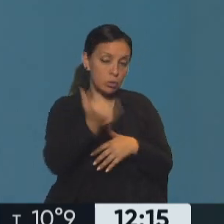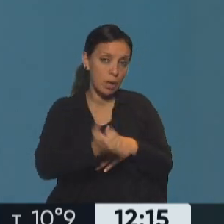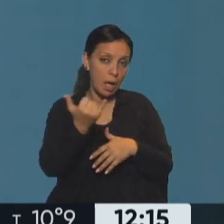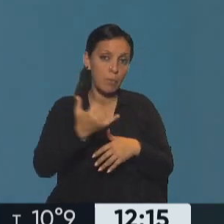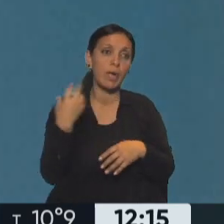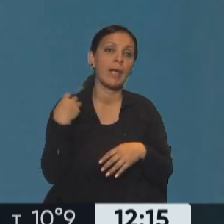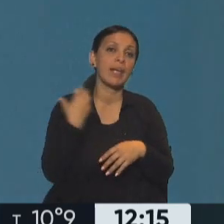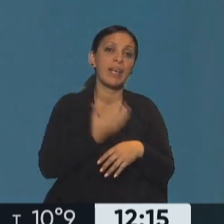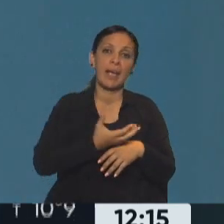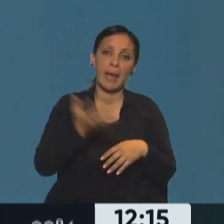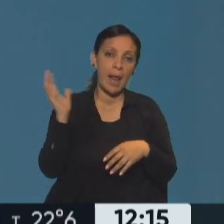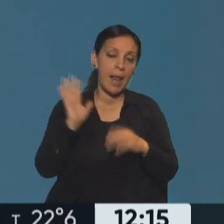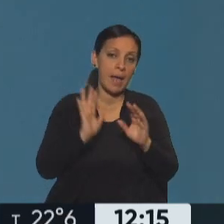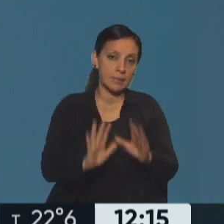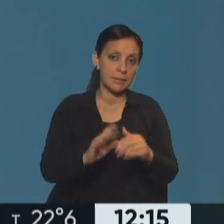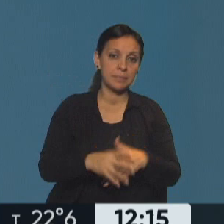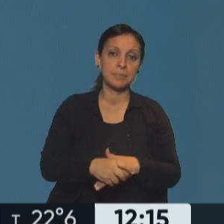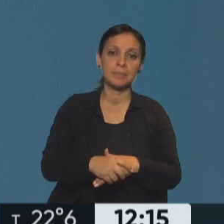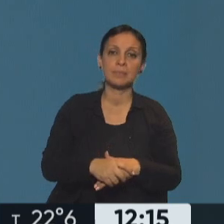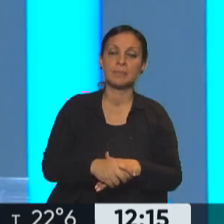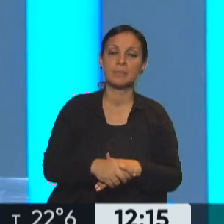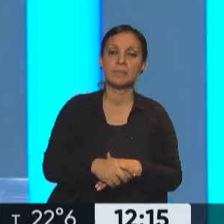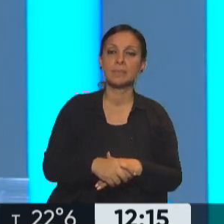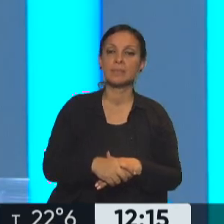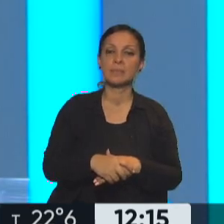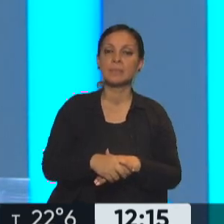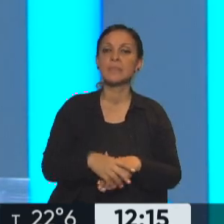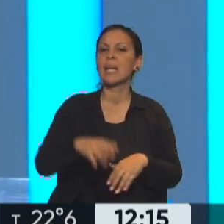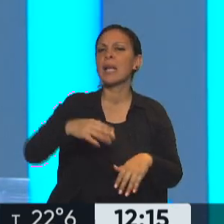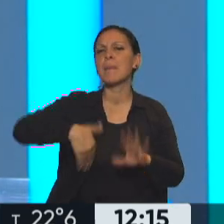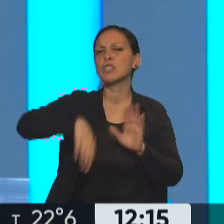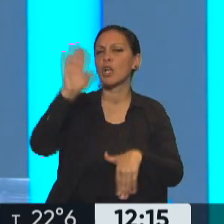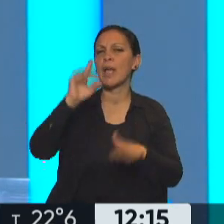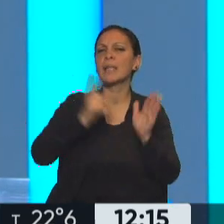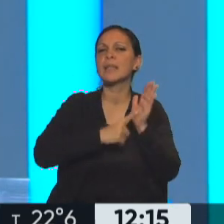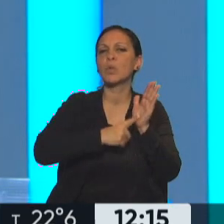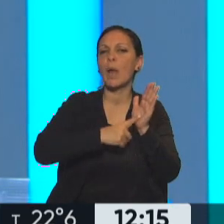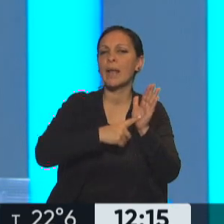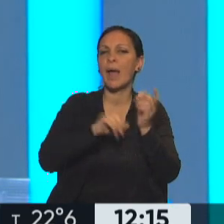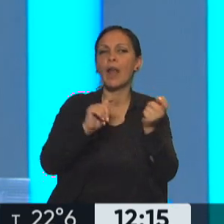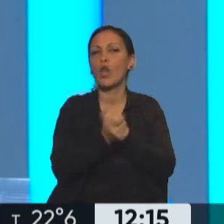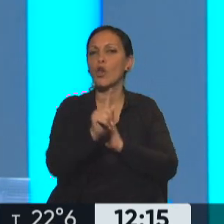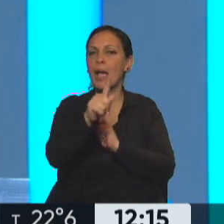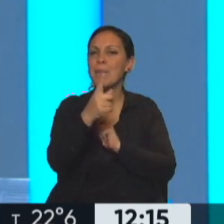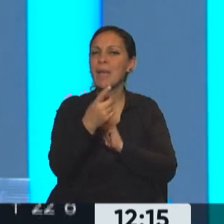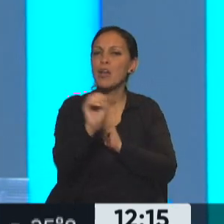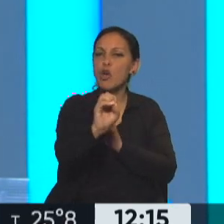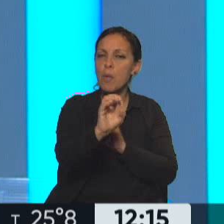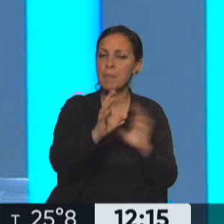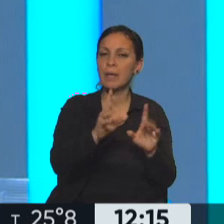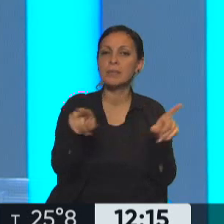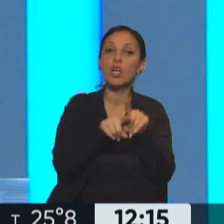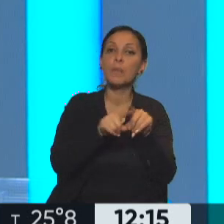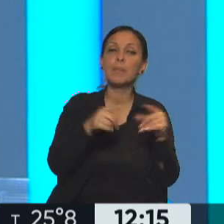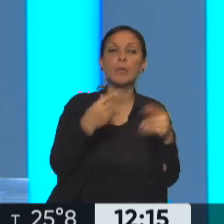en general sucede eso, que no se modifican la titularidad cuando alquilás. Lo mismo que cuando compras